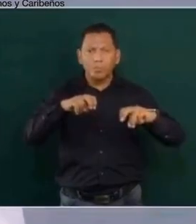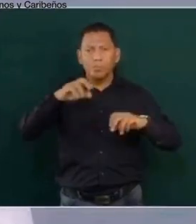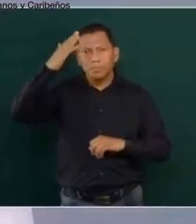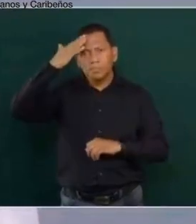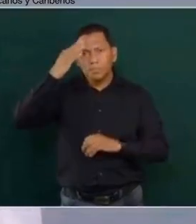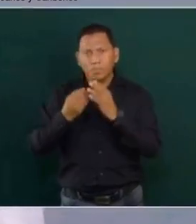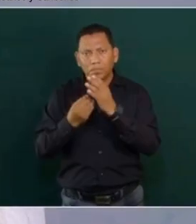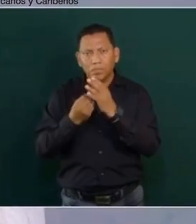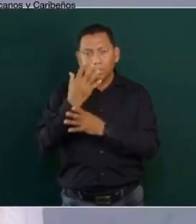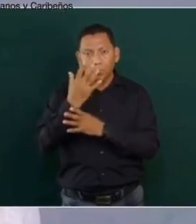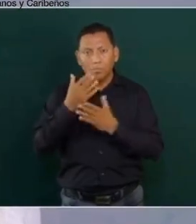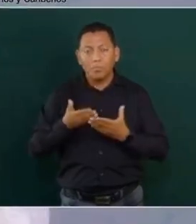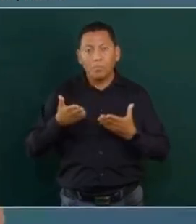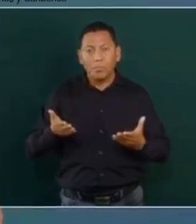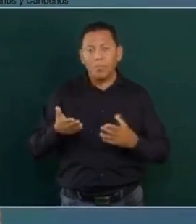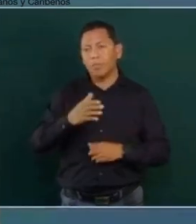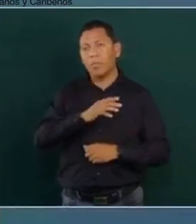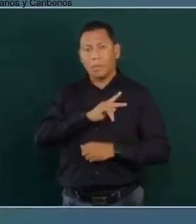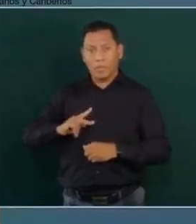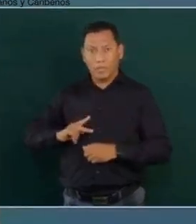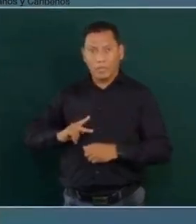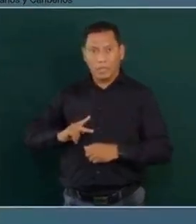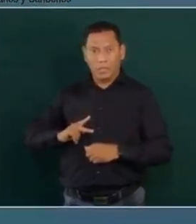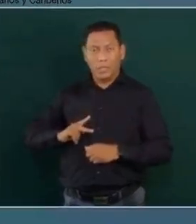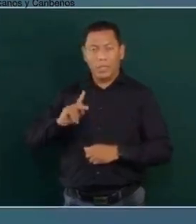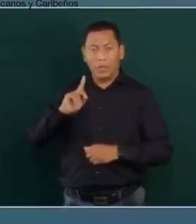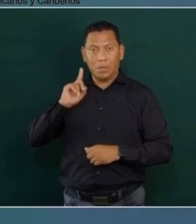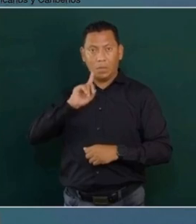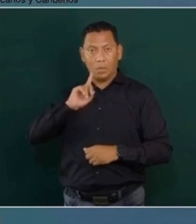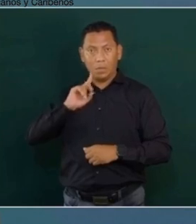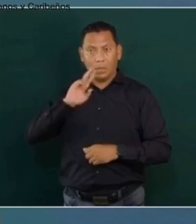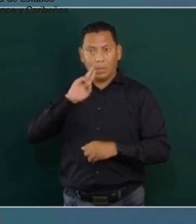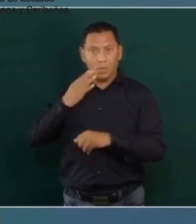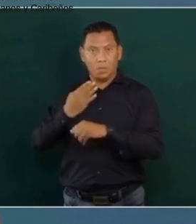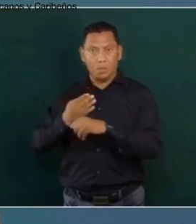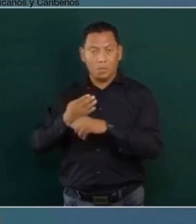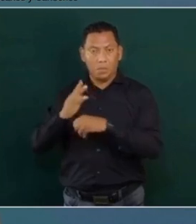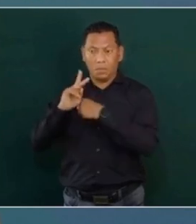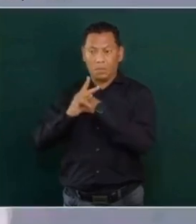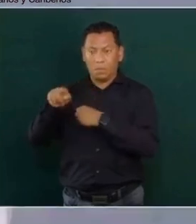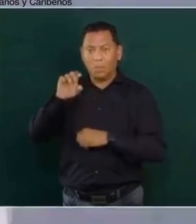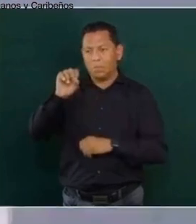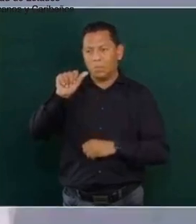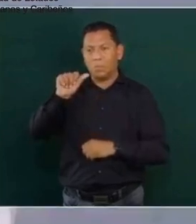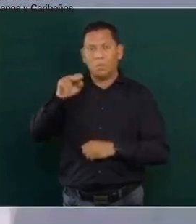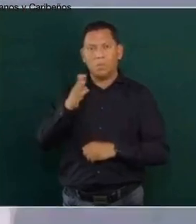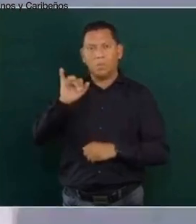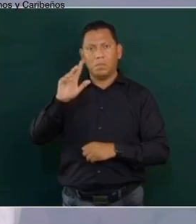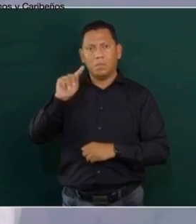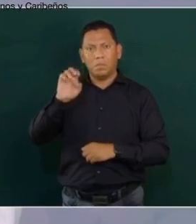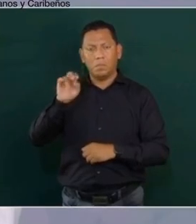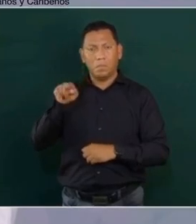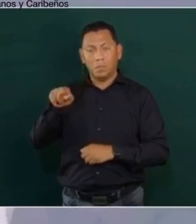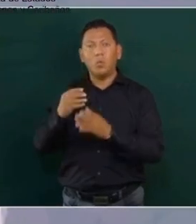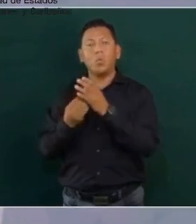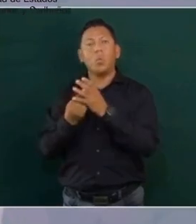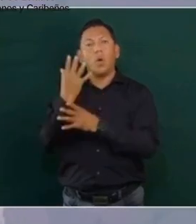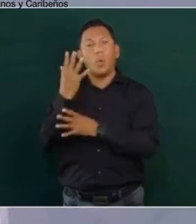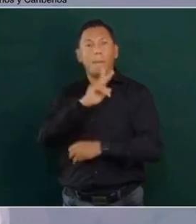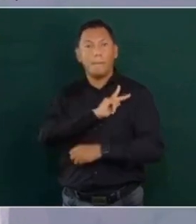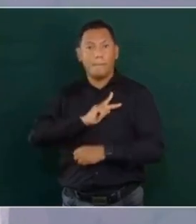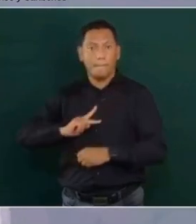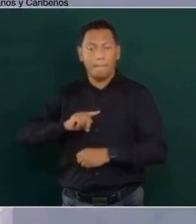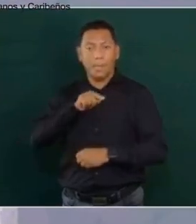vigencia, ahora la presidenta, la presidencia recae en un país del Caribe, San Vicente, el nuevo presidente